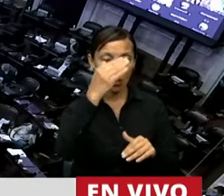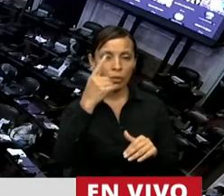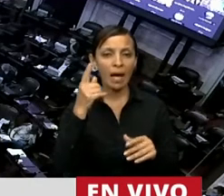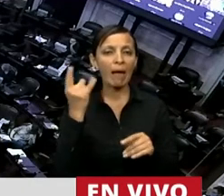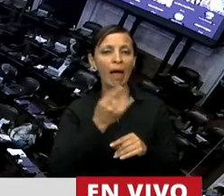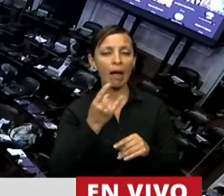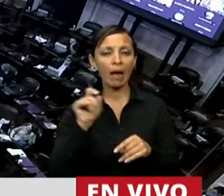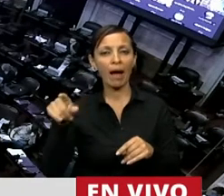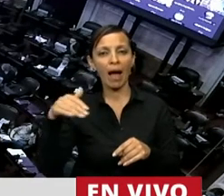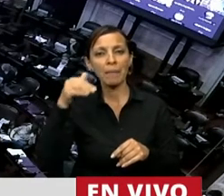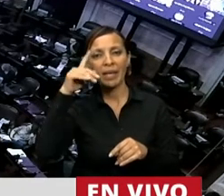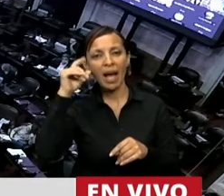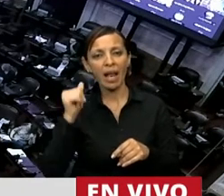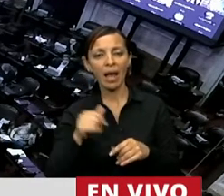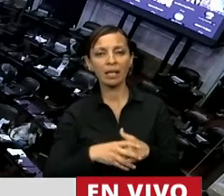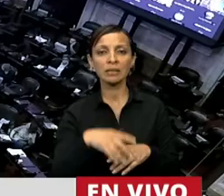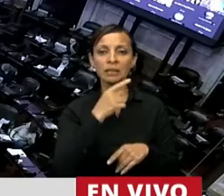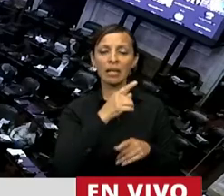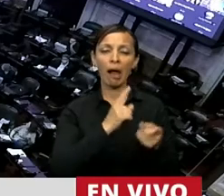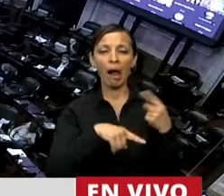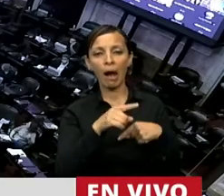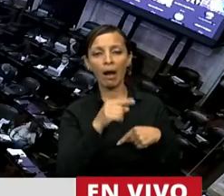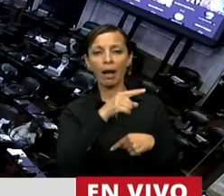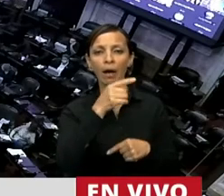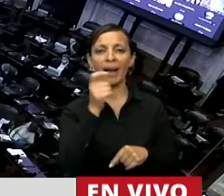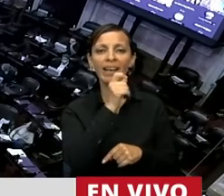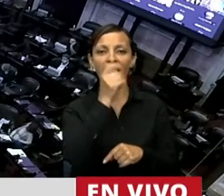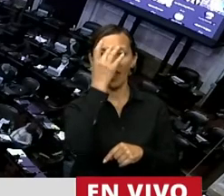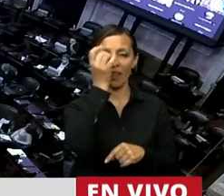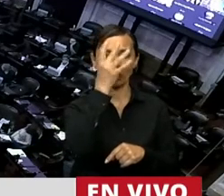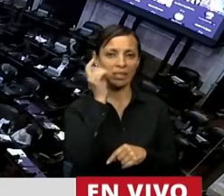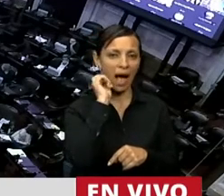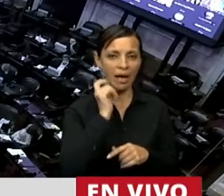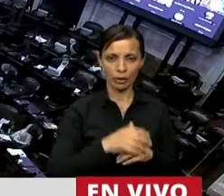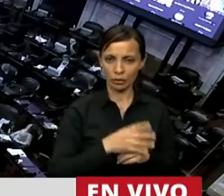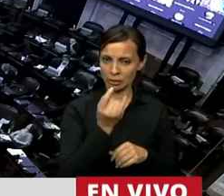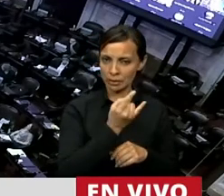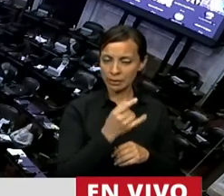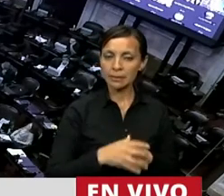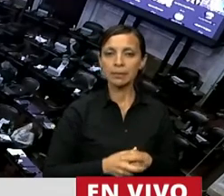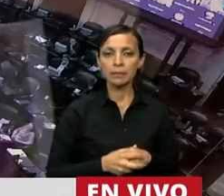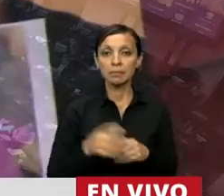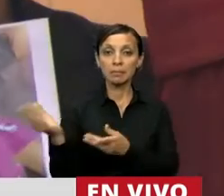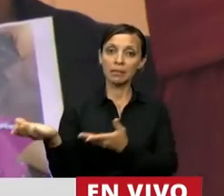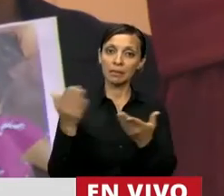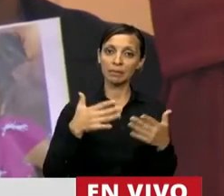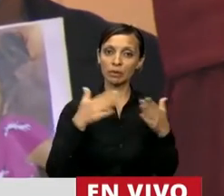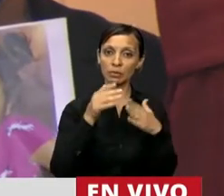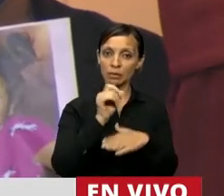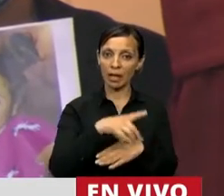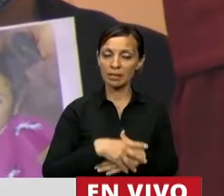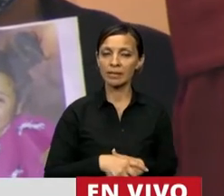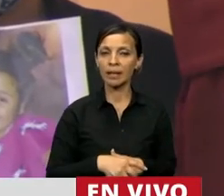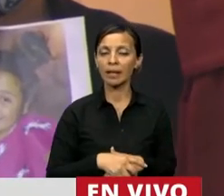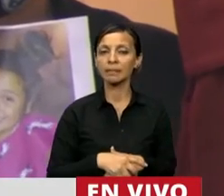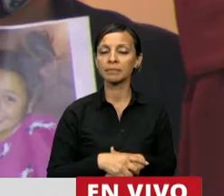haciéndose pasar con Roche y la Rilla, una nena de 12 años. Y la invitó a su casa, luego